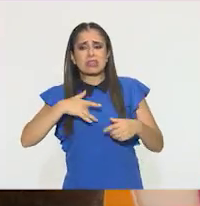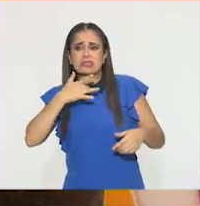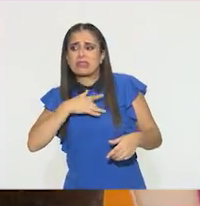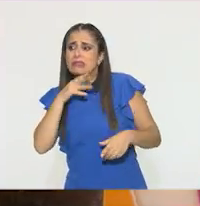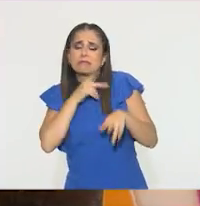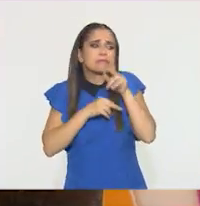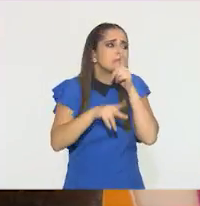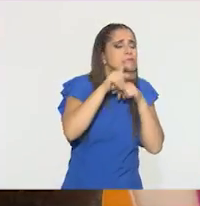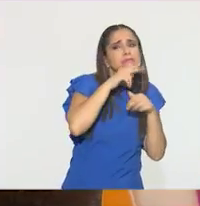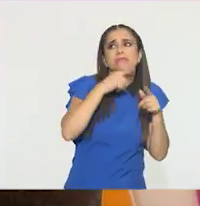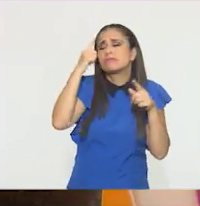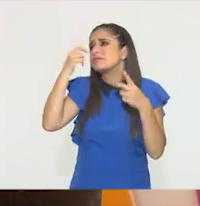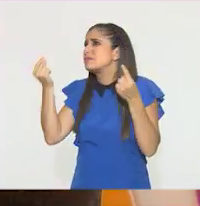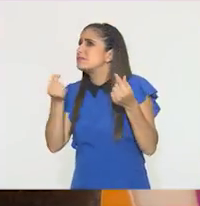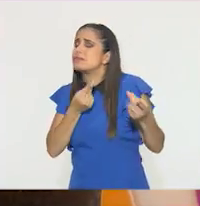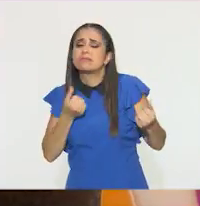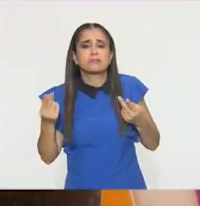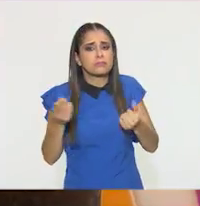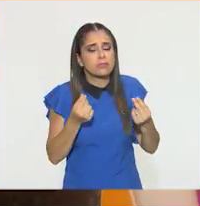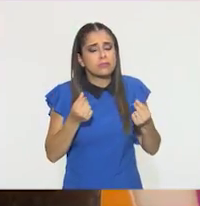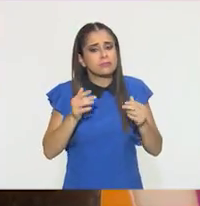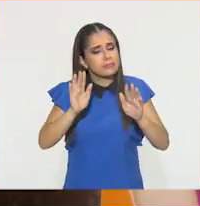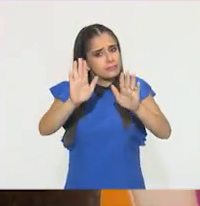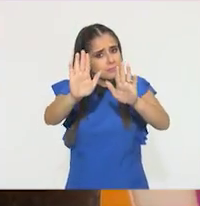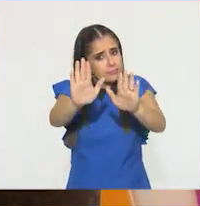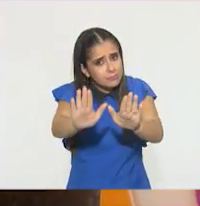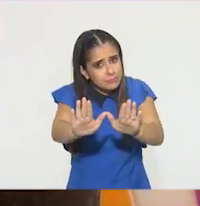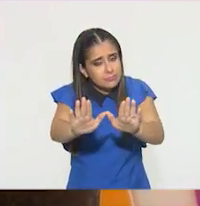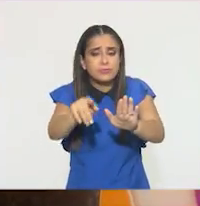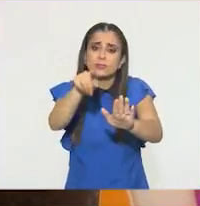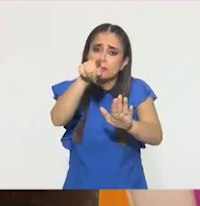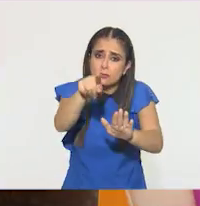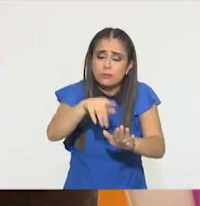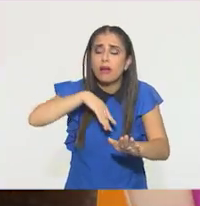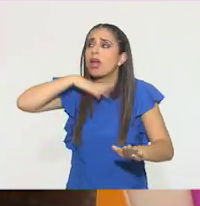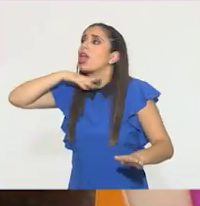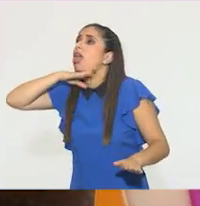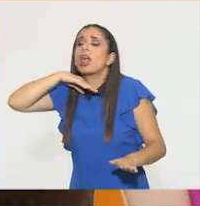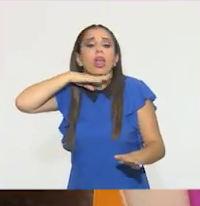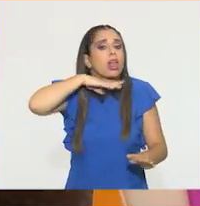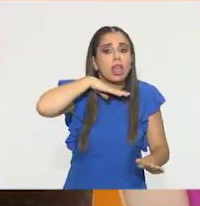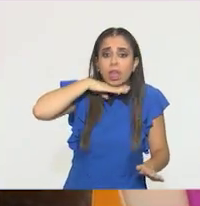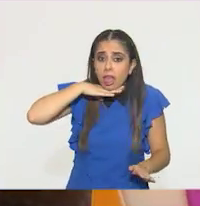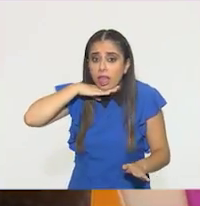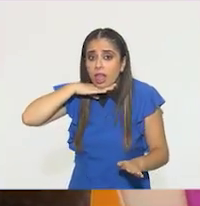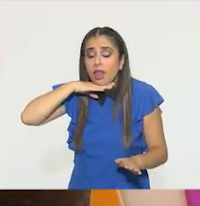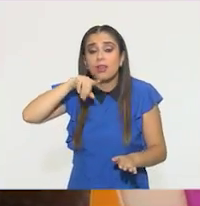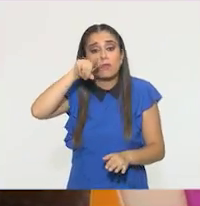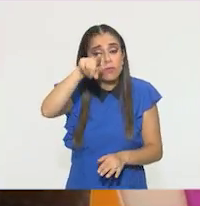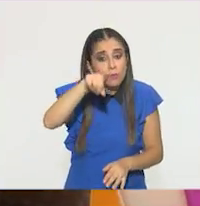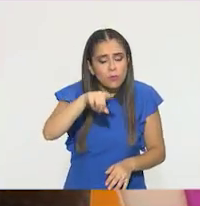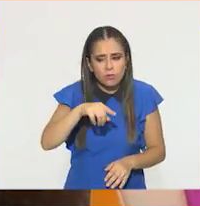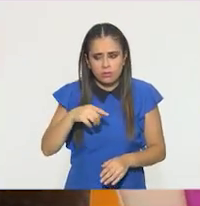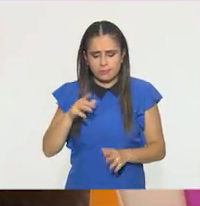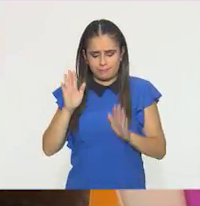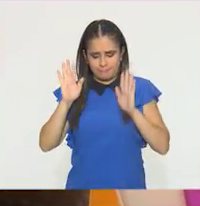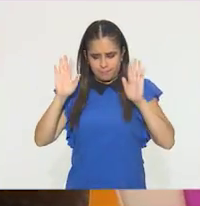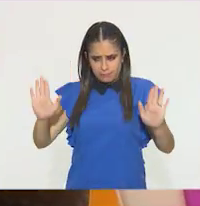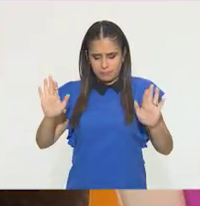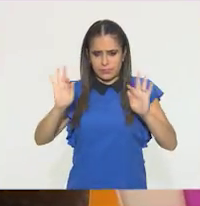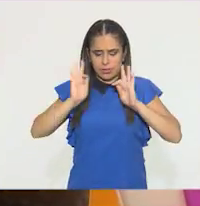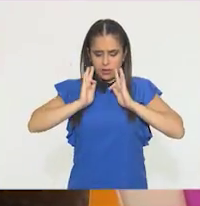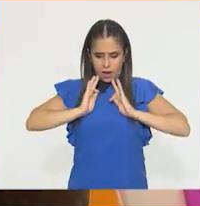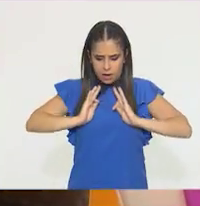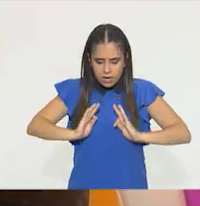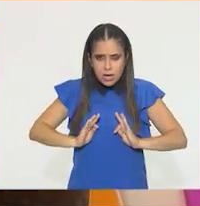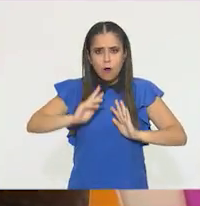más importante es darnos cuenta que nos estamos distrayendo y en ese momento volver a concentrarnos en la